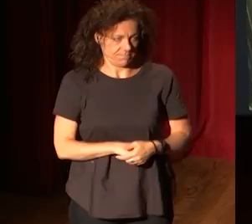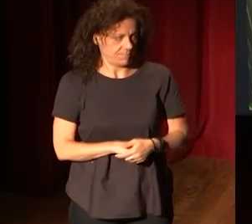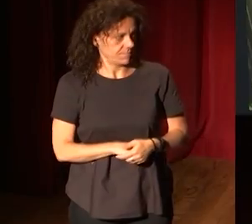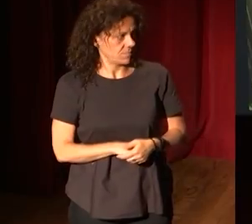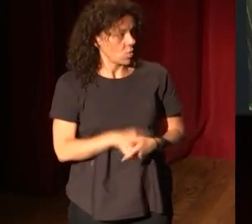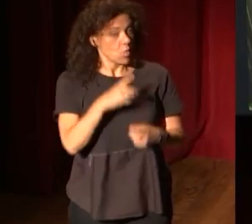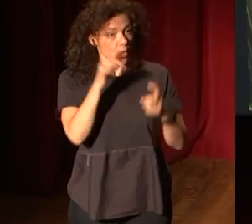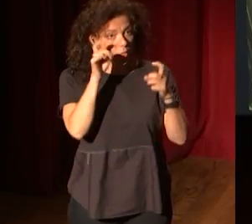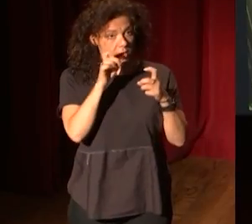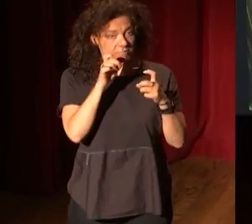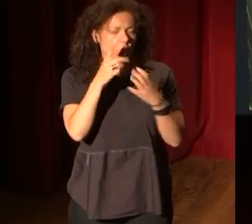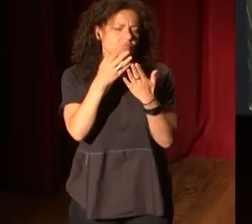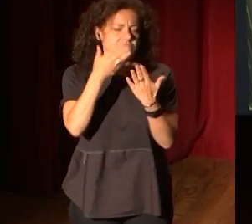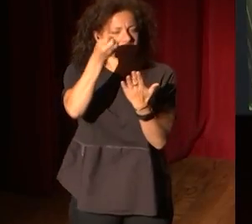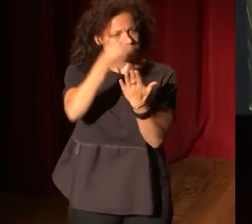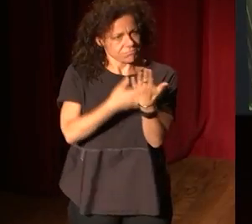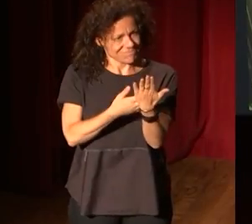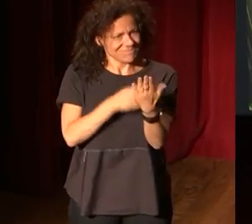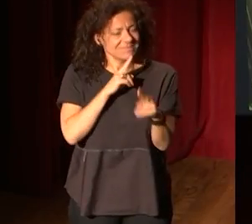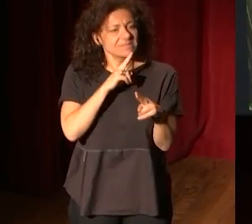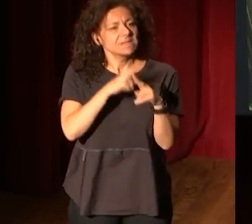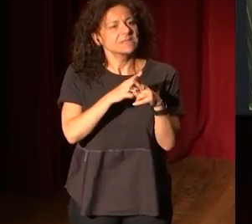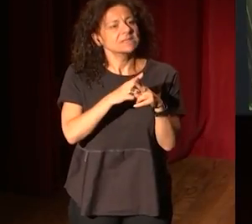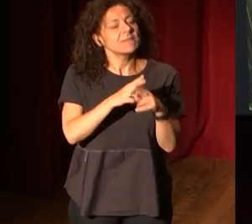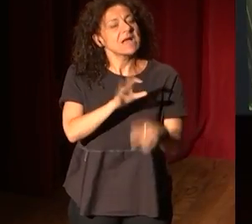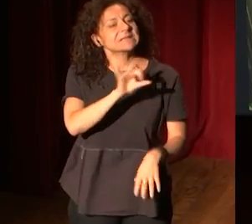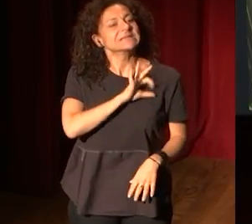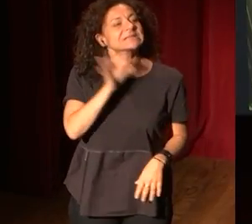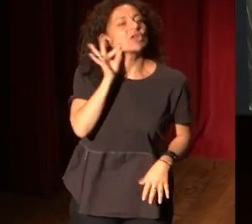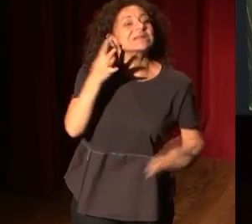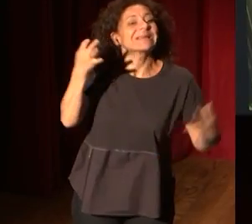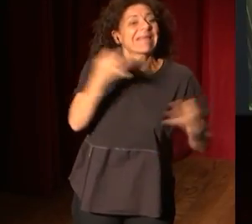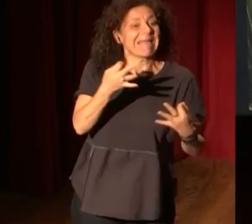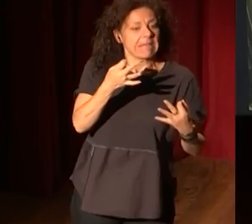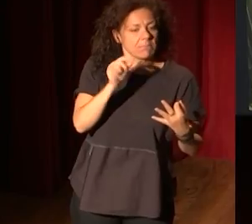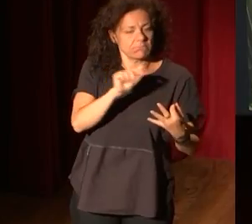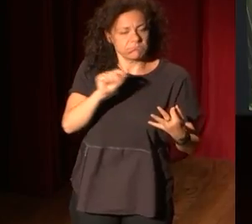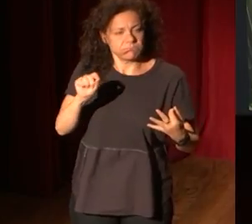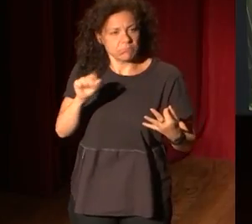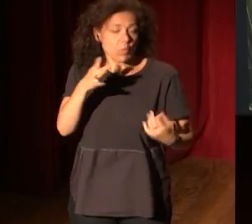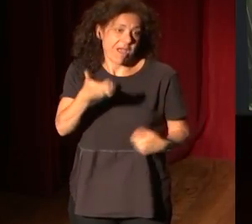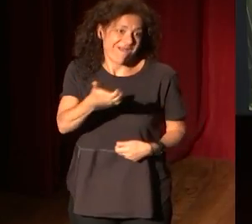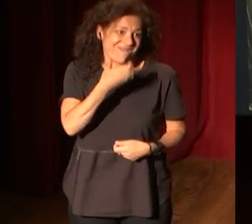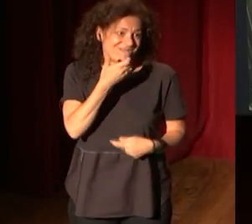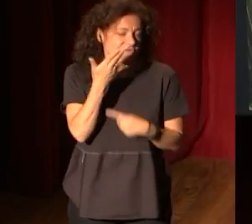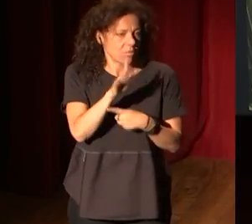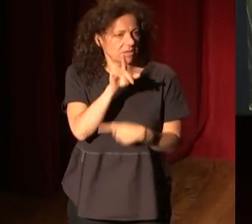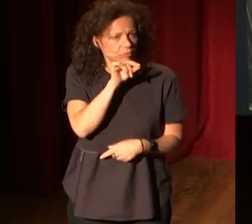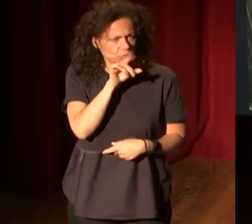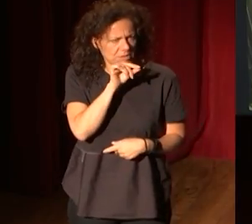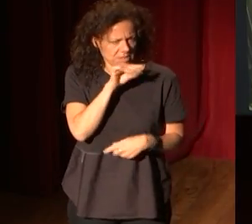Una foto que, un artículo que se llama señoras que, hubo una, una broma en Twitter,